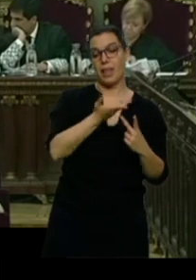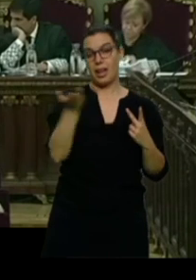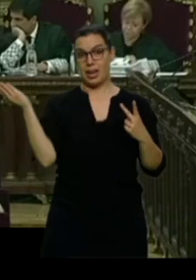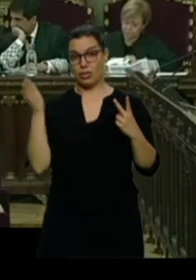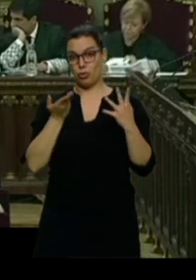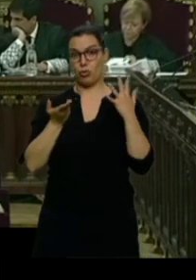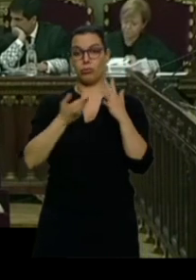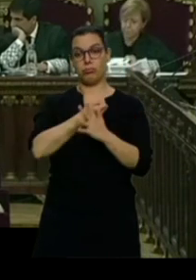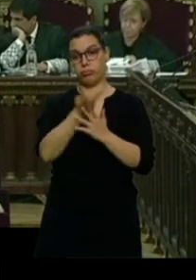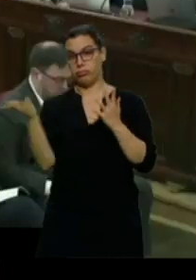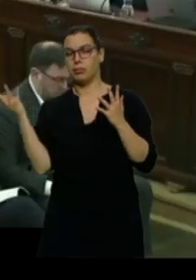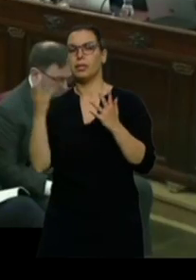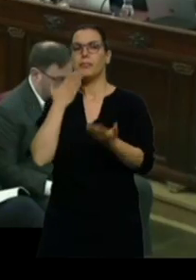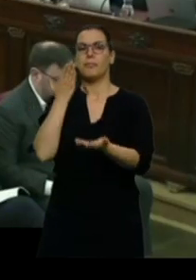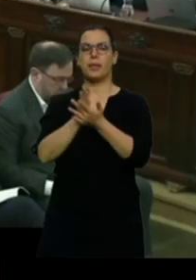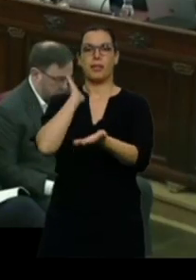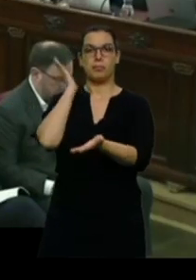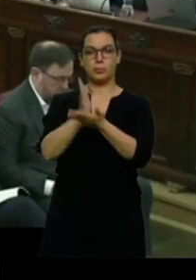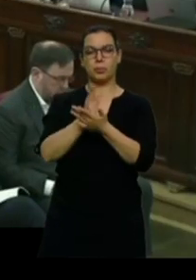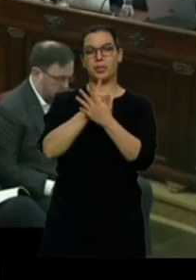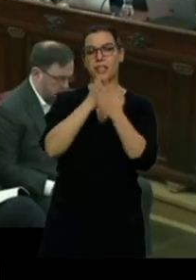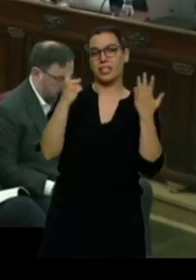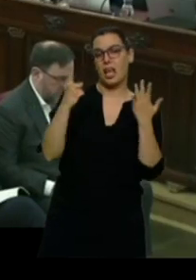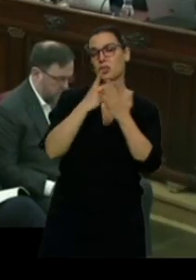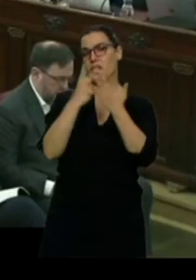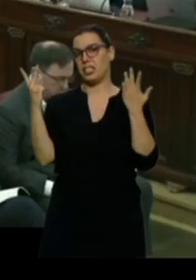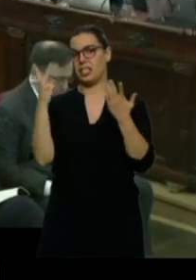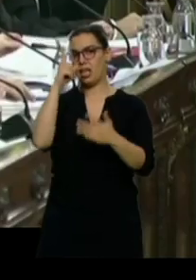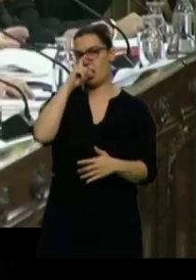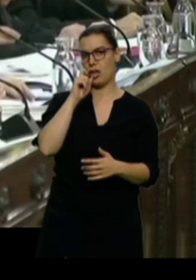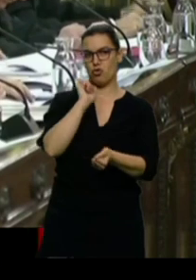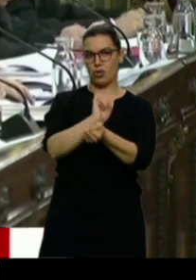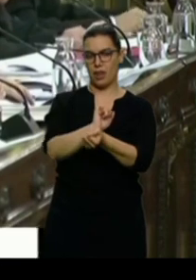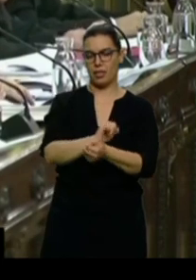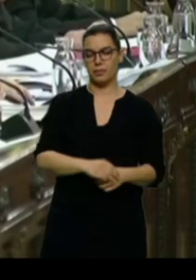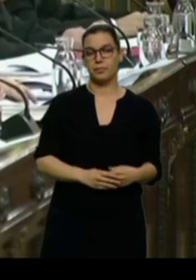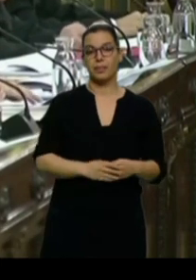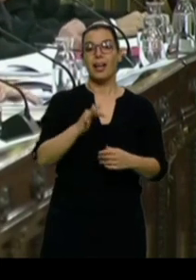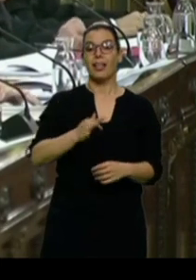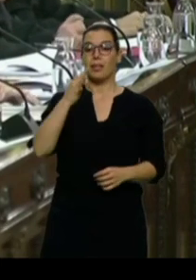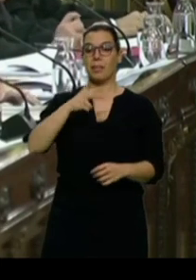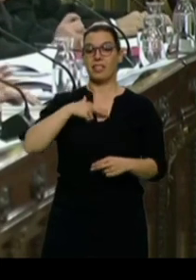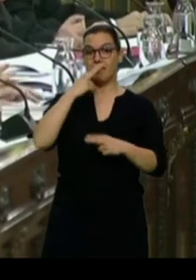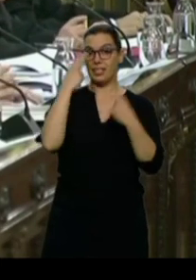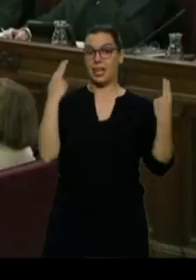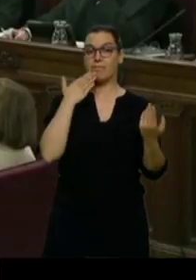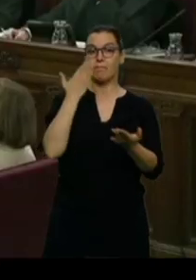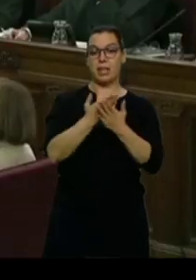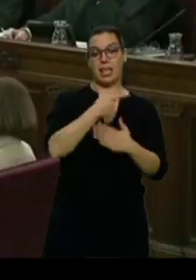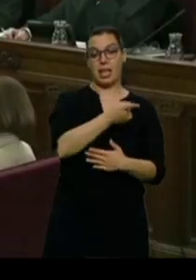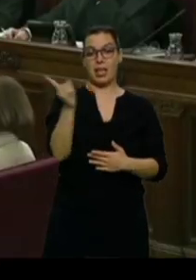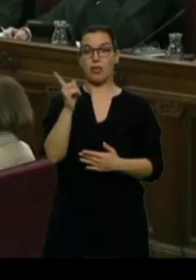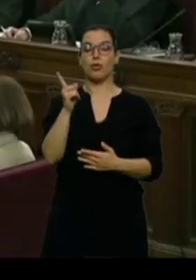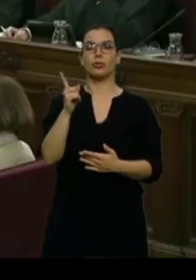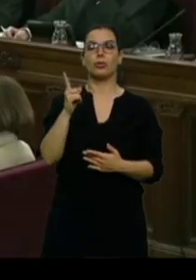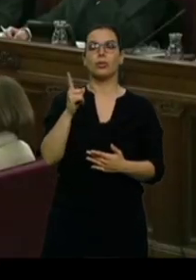la petición de condena oscila entre 16 y 17 años. La Fiscalía, además, pide que los condenados no obtengan el tercer grado hasta la